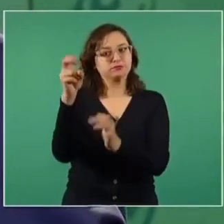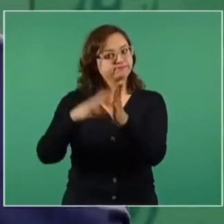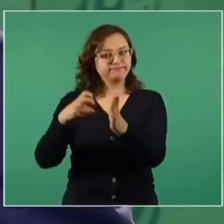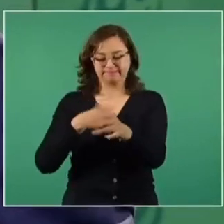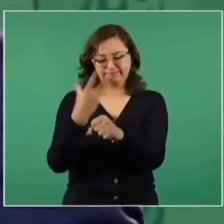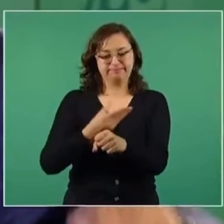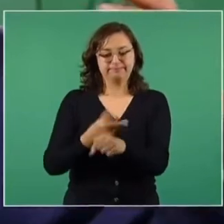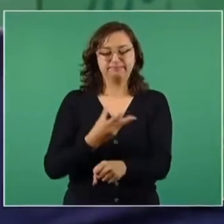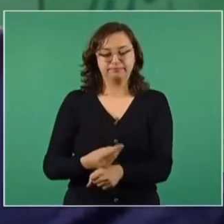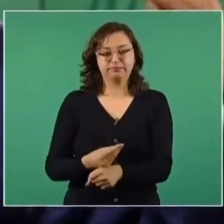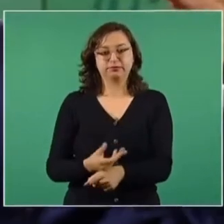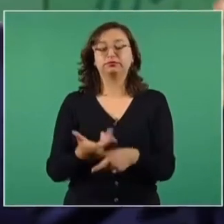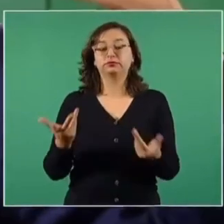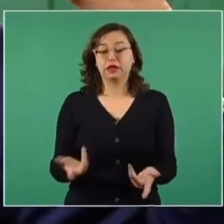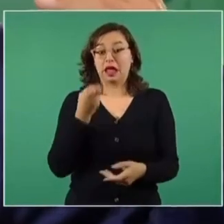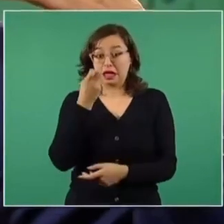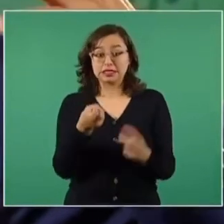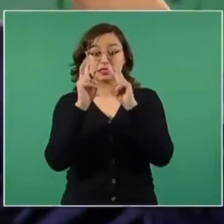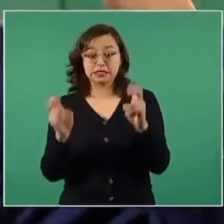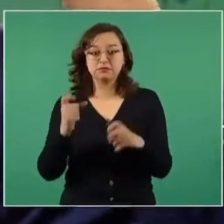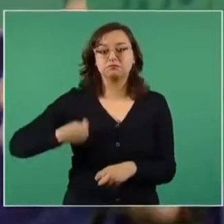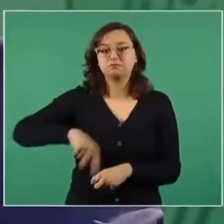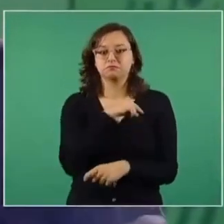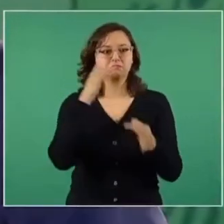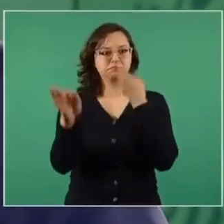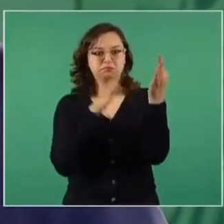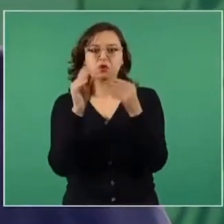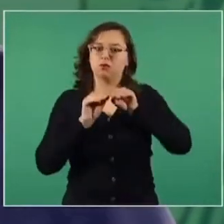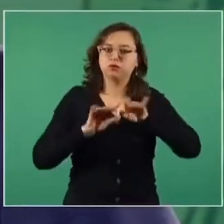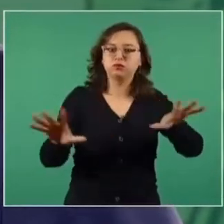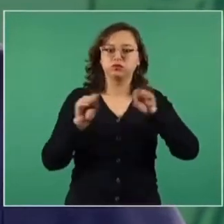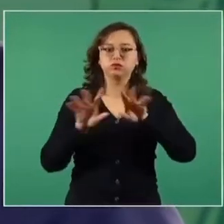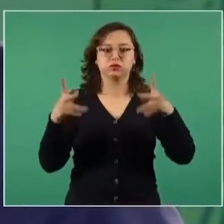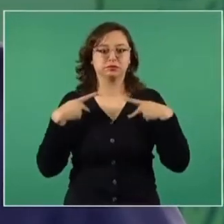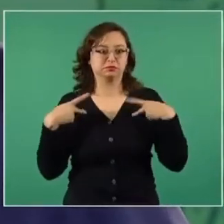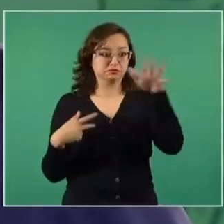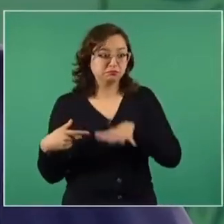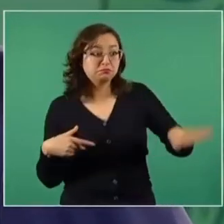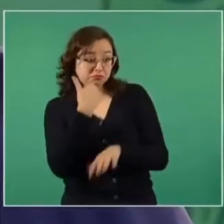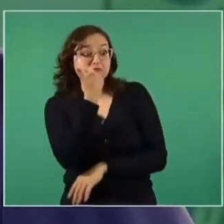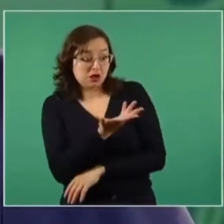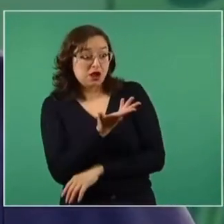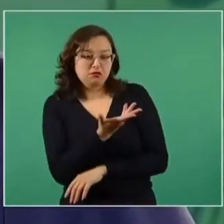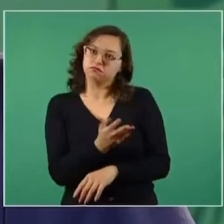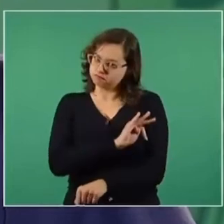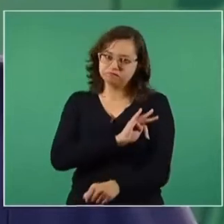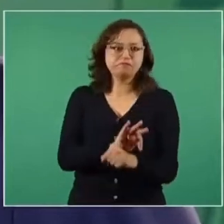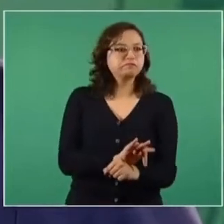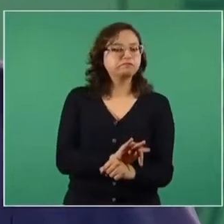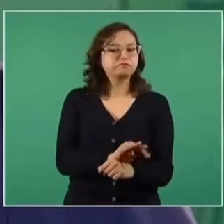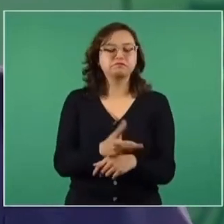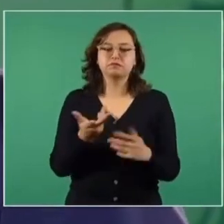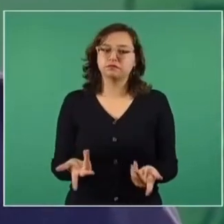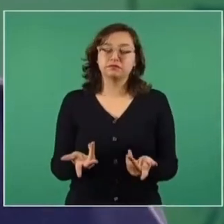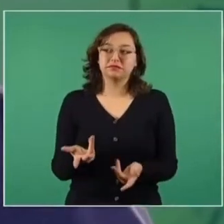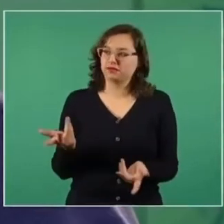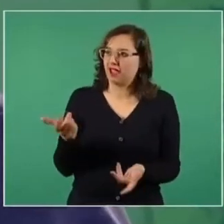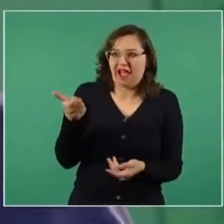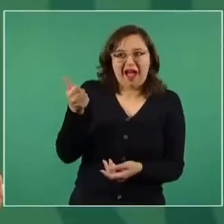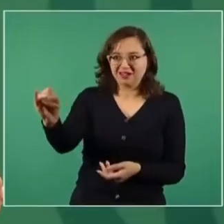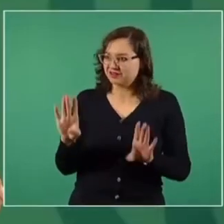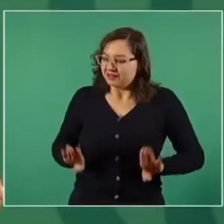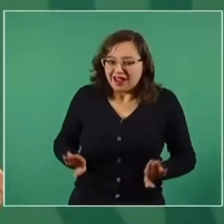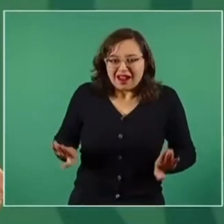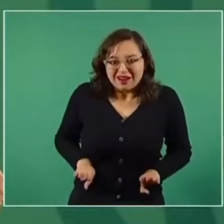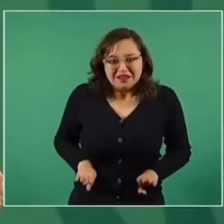Y la vamos a difundir para que el pueblo la defienda. Porque no es posible que